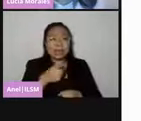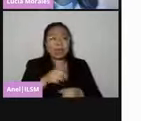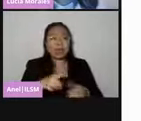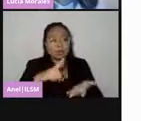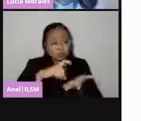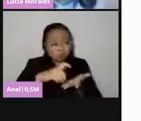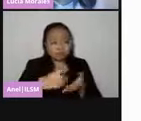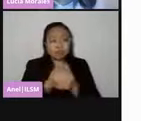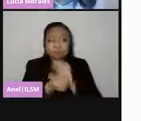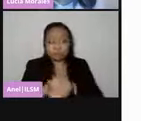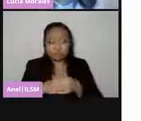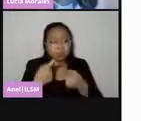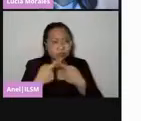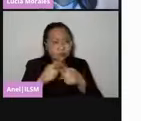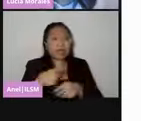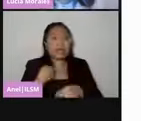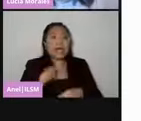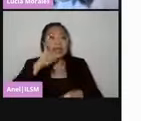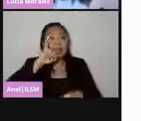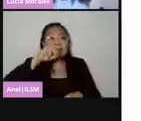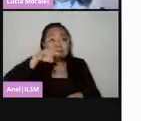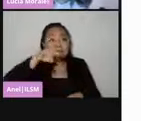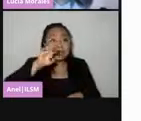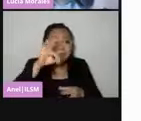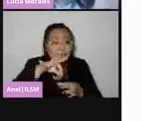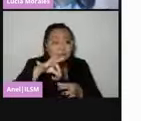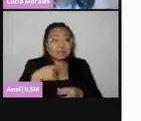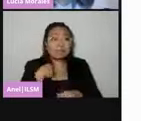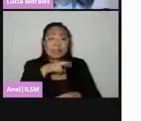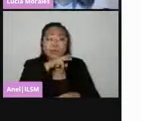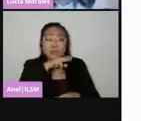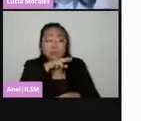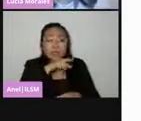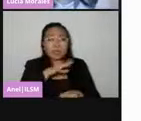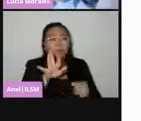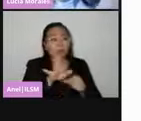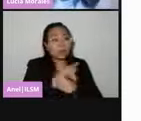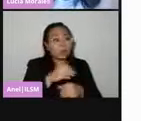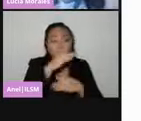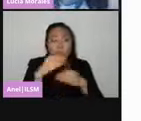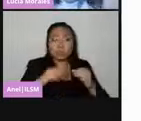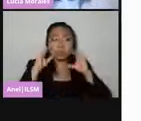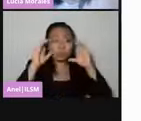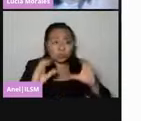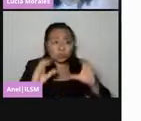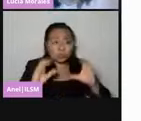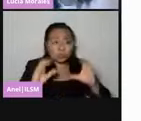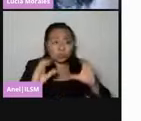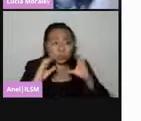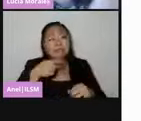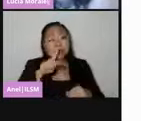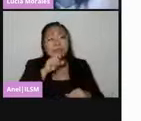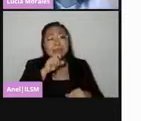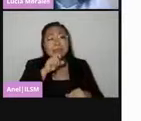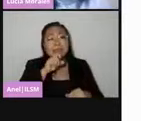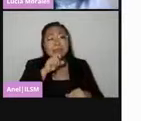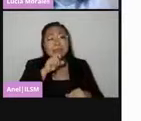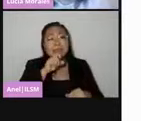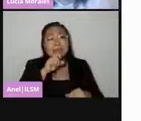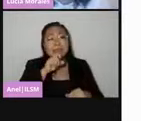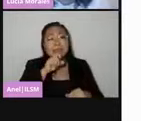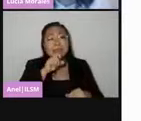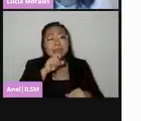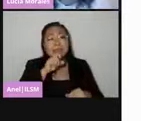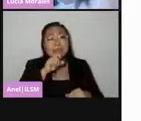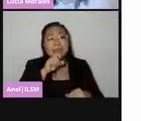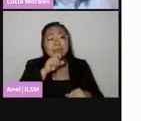que el INE está preocupado, que las y los funcionarios del INE estamos preocupados por su salud, pero también estamos preocupadas y preocupados porque ejercen este derecho